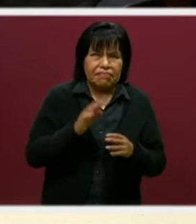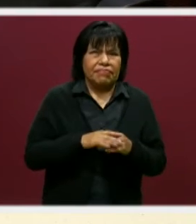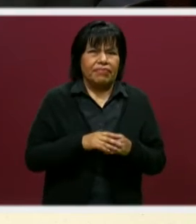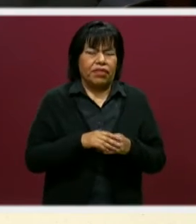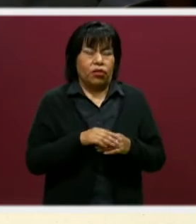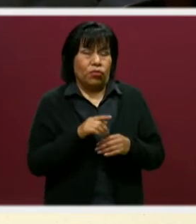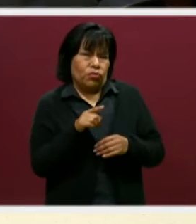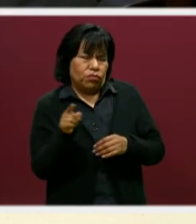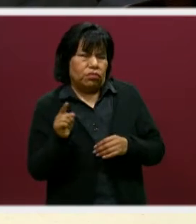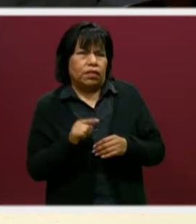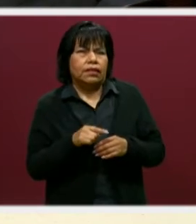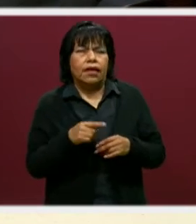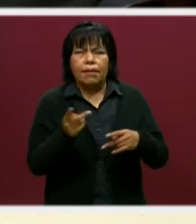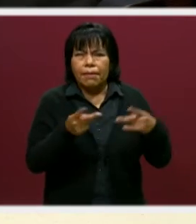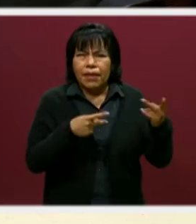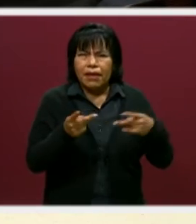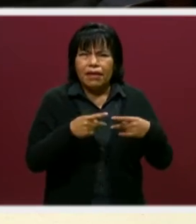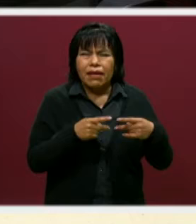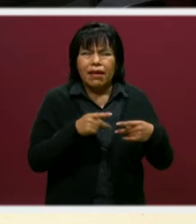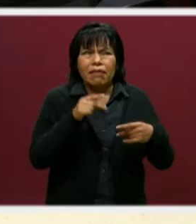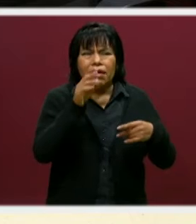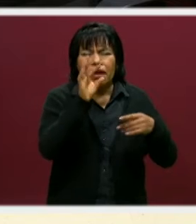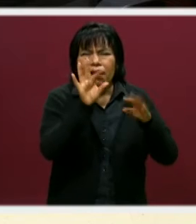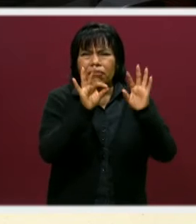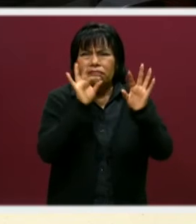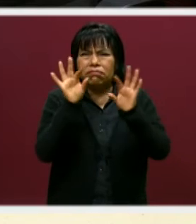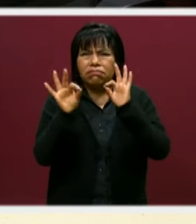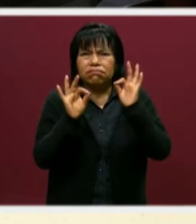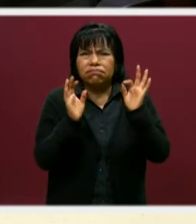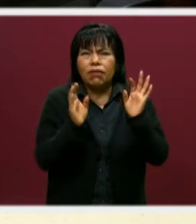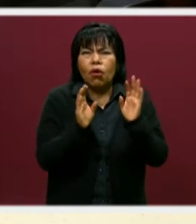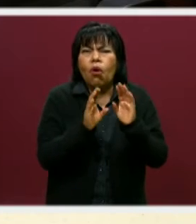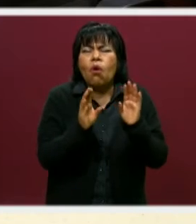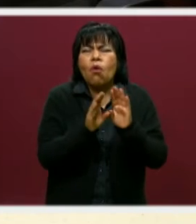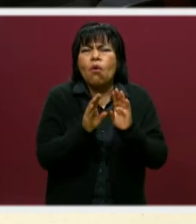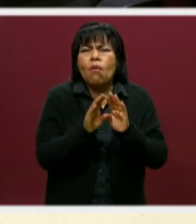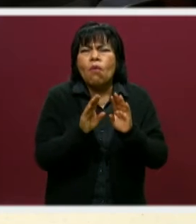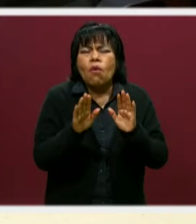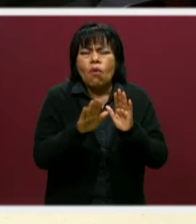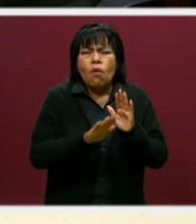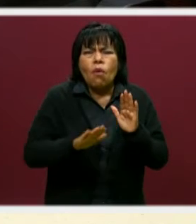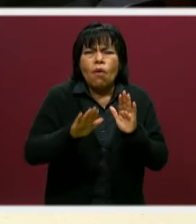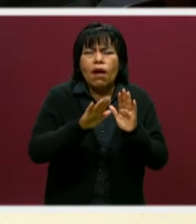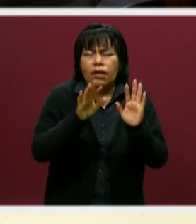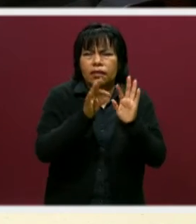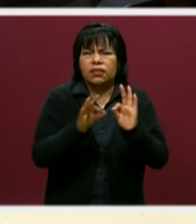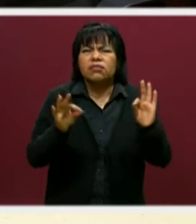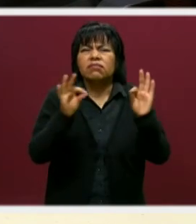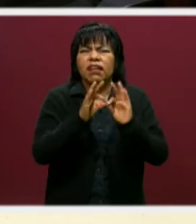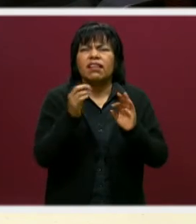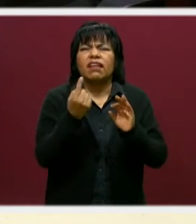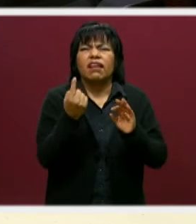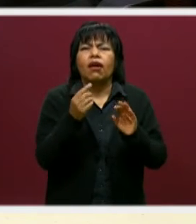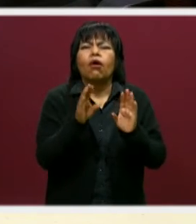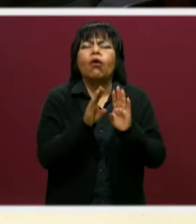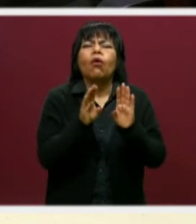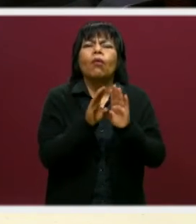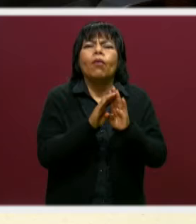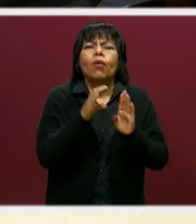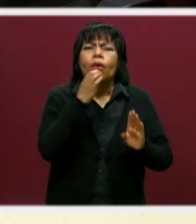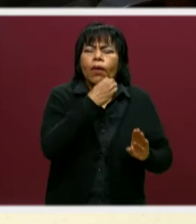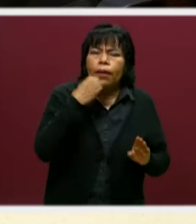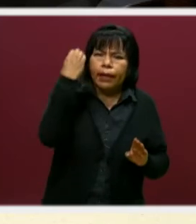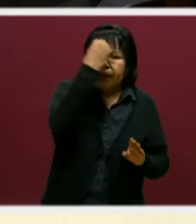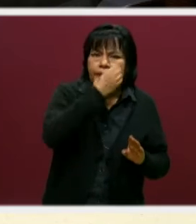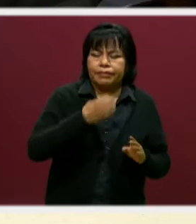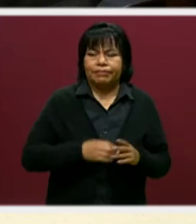función de la carrera que vayan a escoger? ¿Ustedes dan algunas bases, algunos lineamientos o de qué tipo es el examen de admisión?